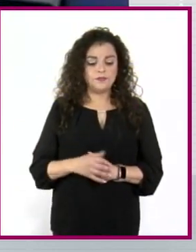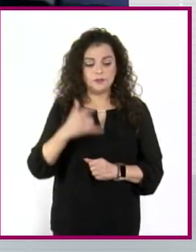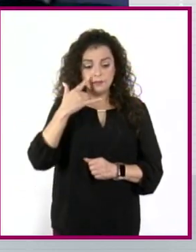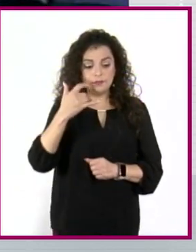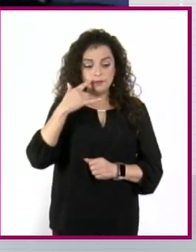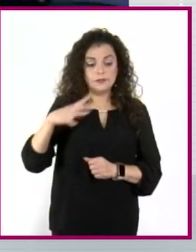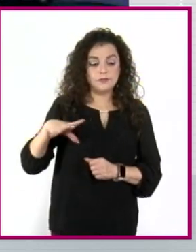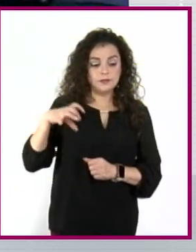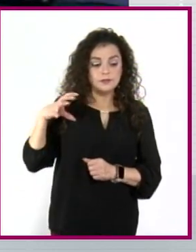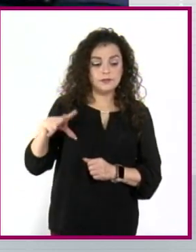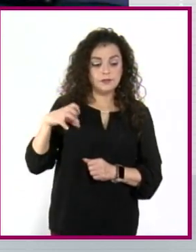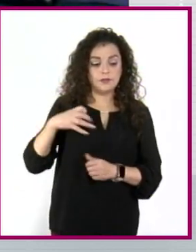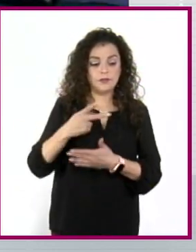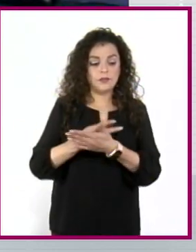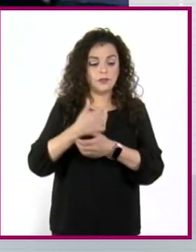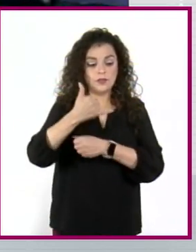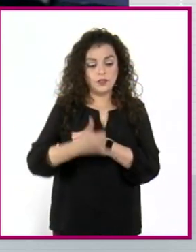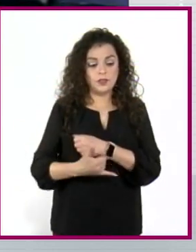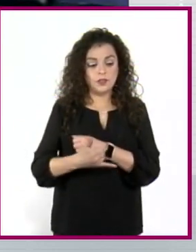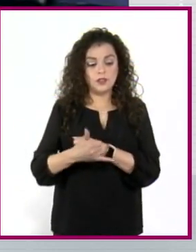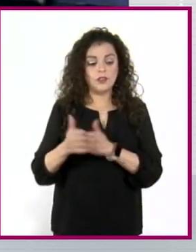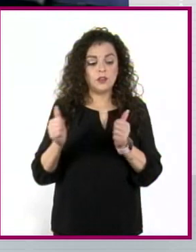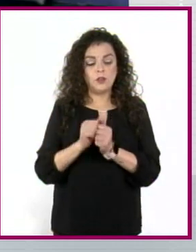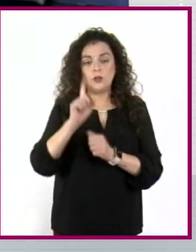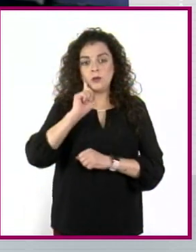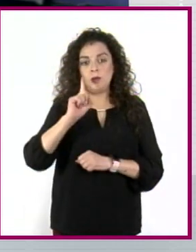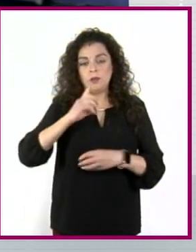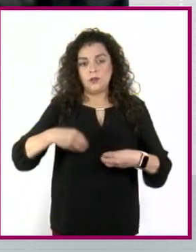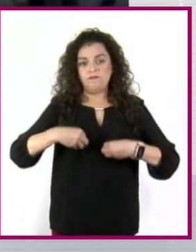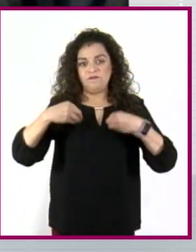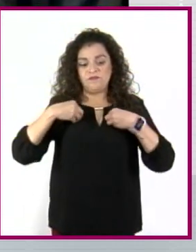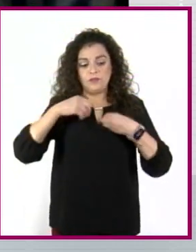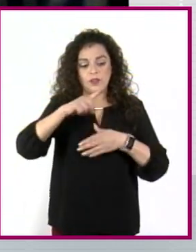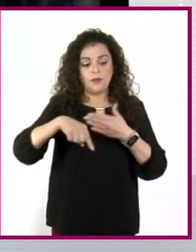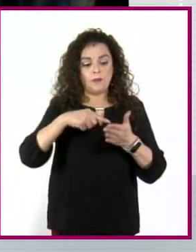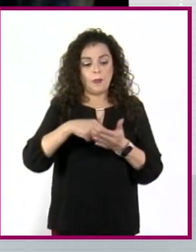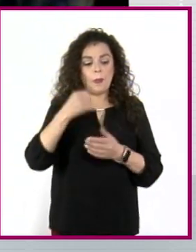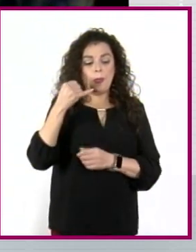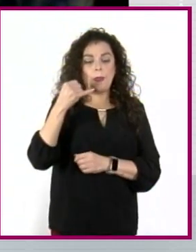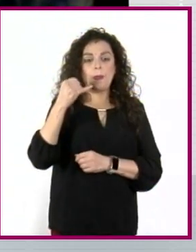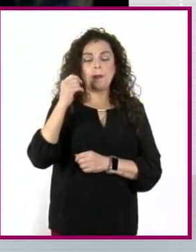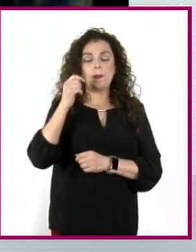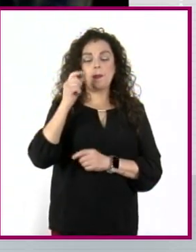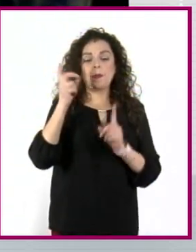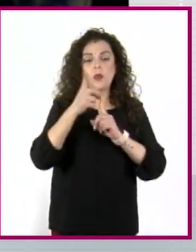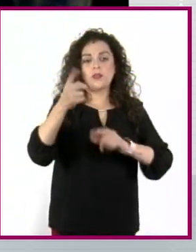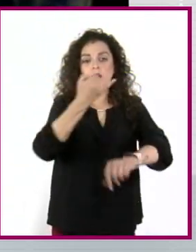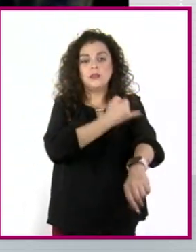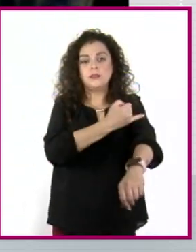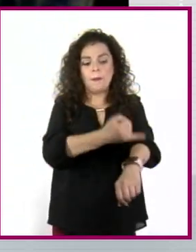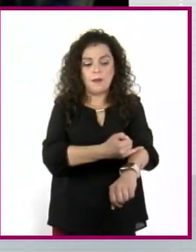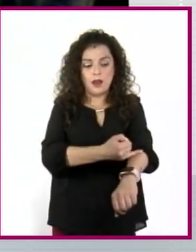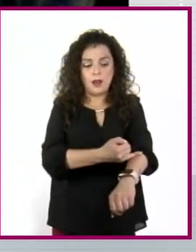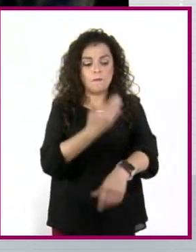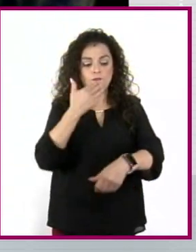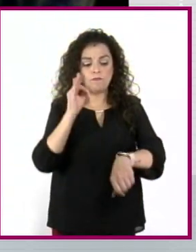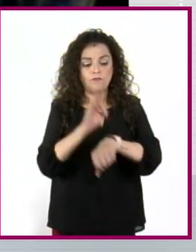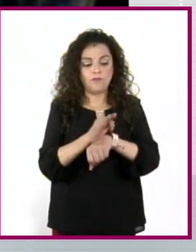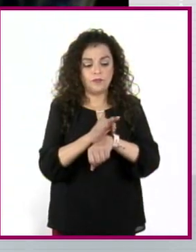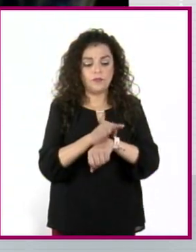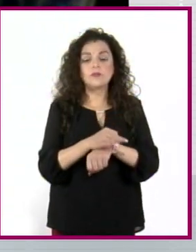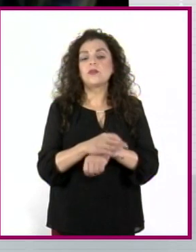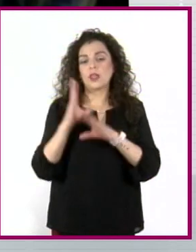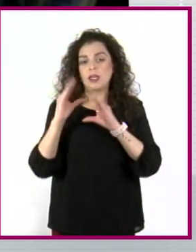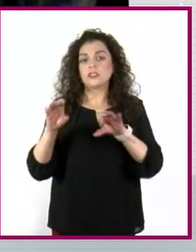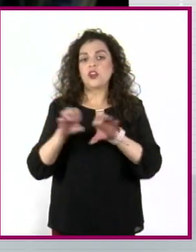Es un proyecto que trabaja con mujeres que viven en zonas vulnerables de la delegación Iztapalapa. Les enseñamos el estilo de vida sustentable en la